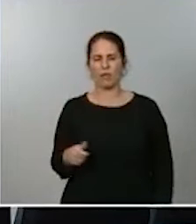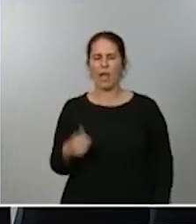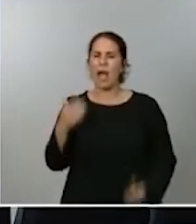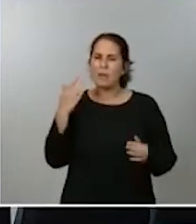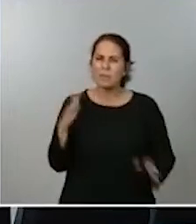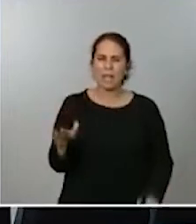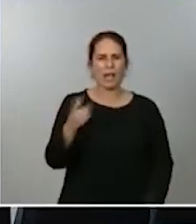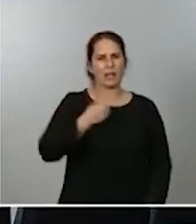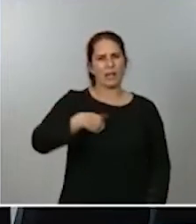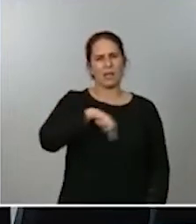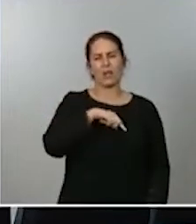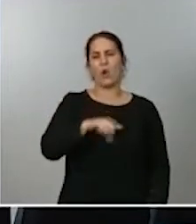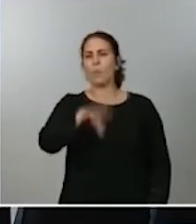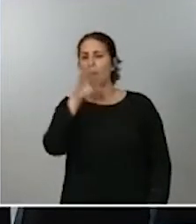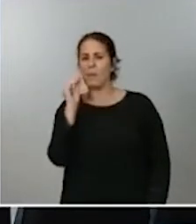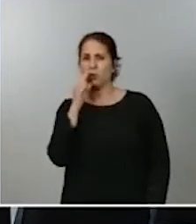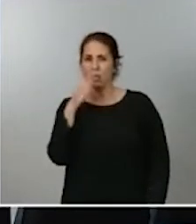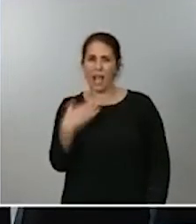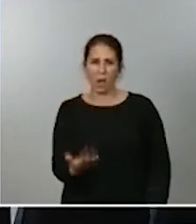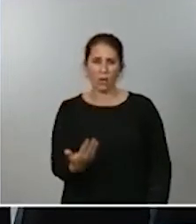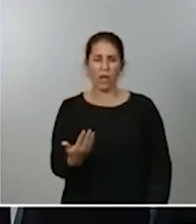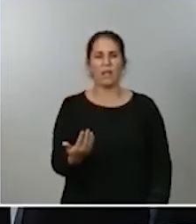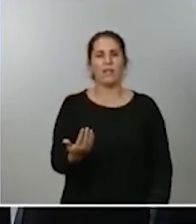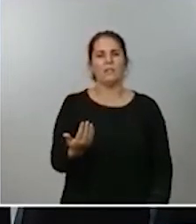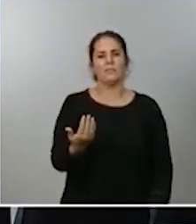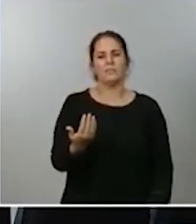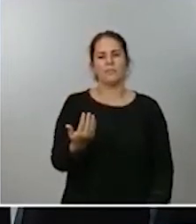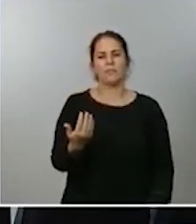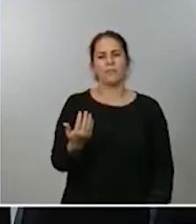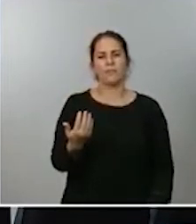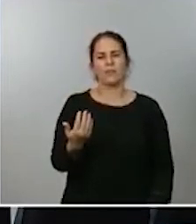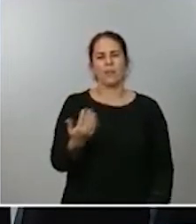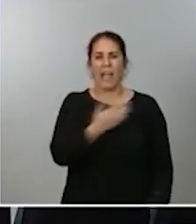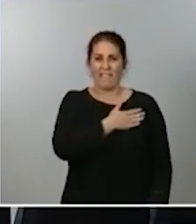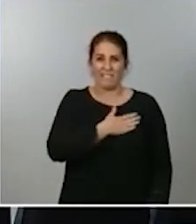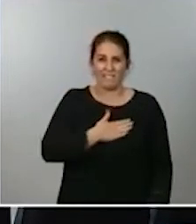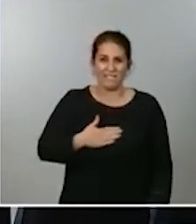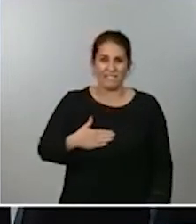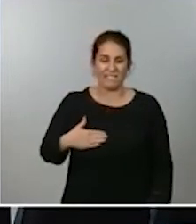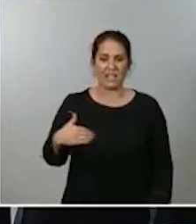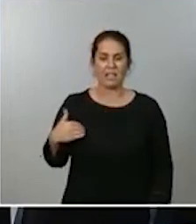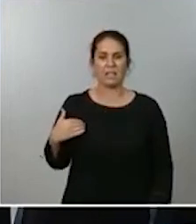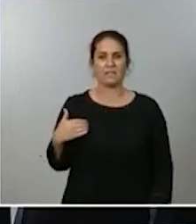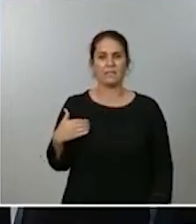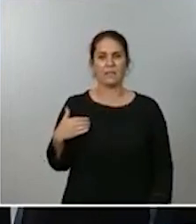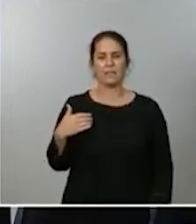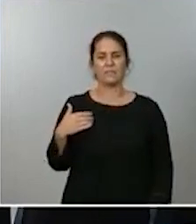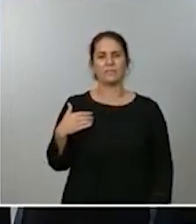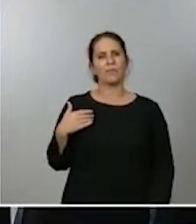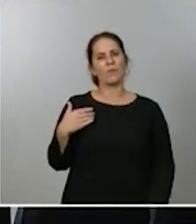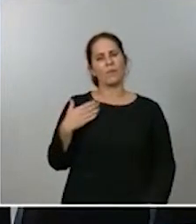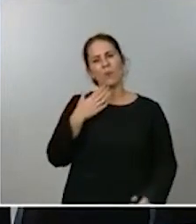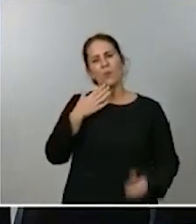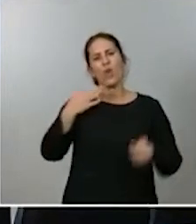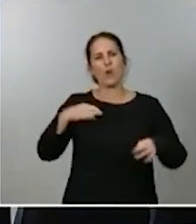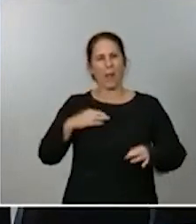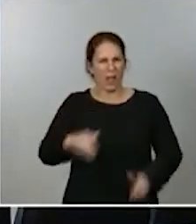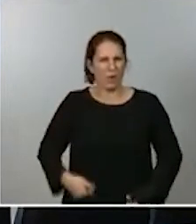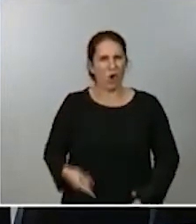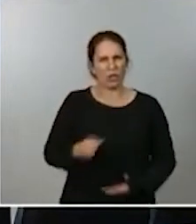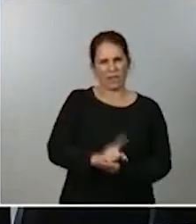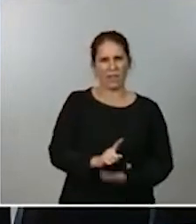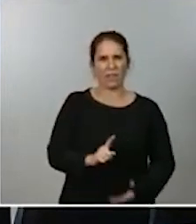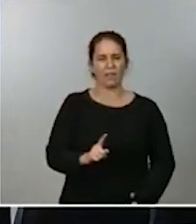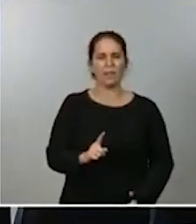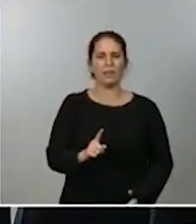que a estas alturas de la pandemia estamos deseando volver a la normalidad agradecerles que mantengan la